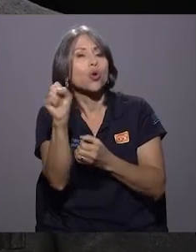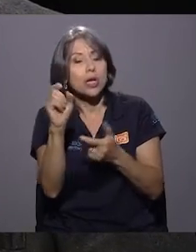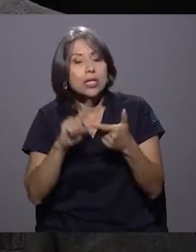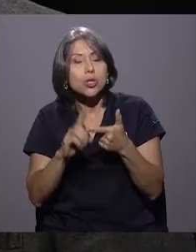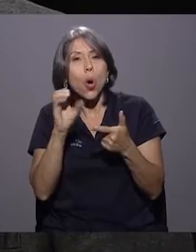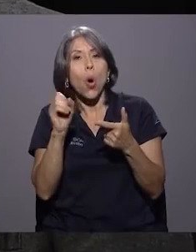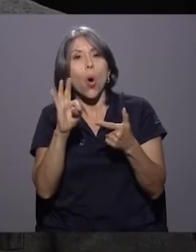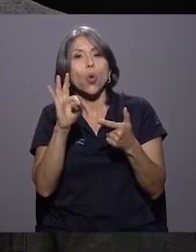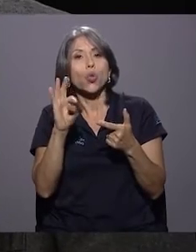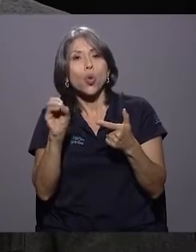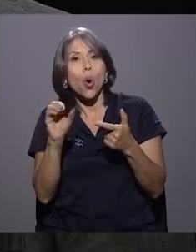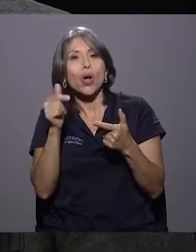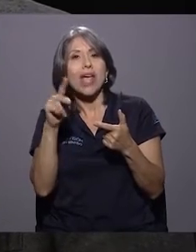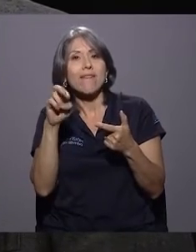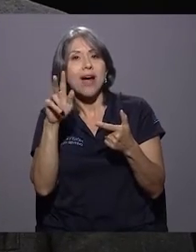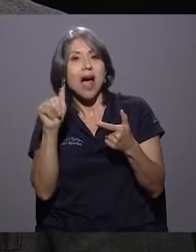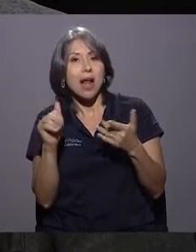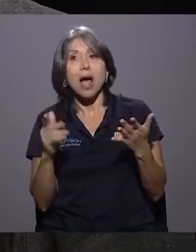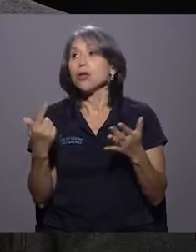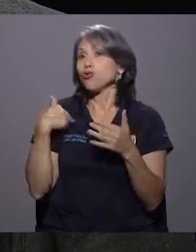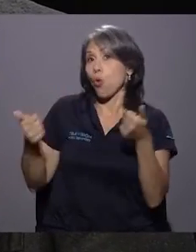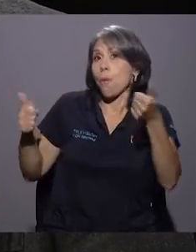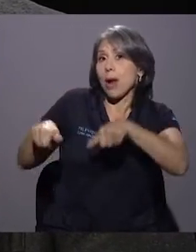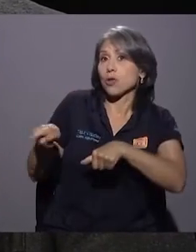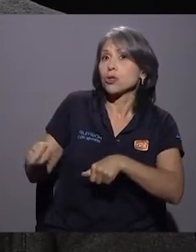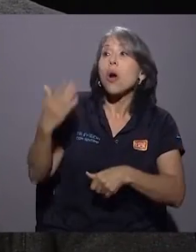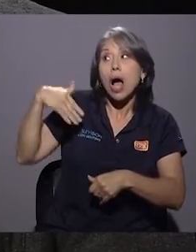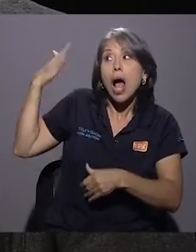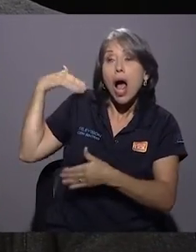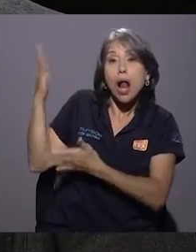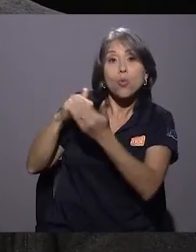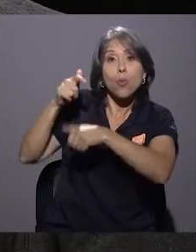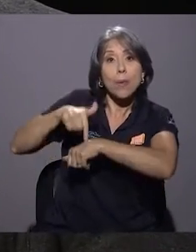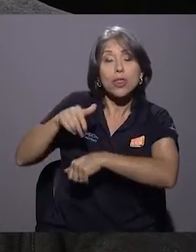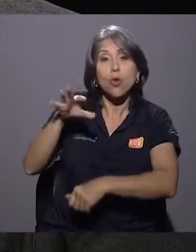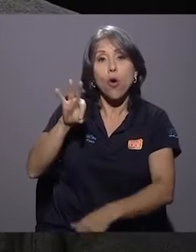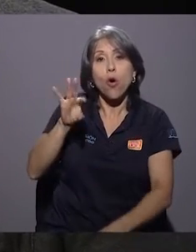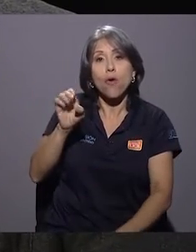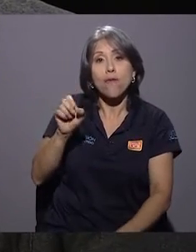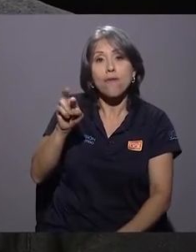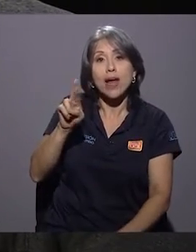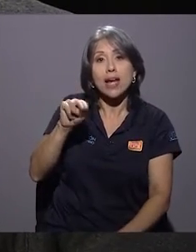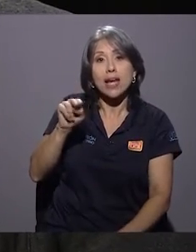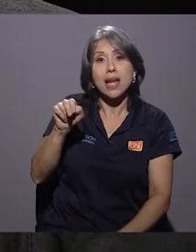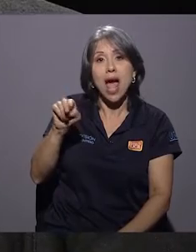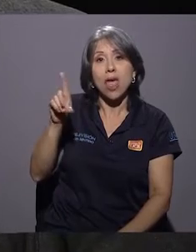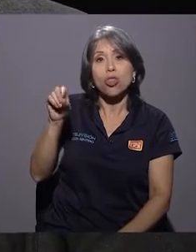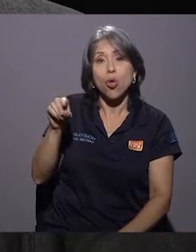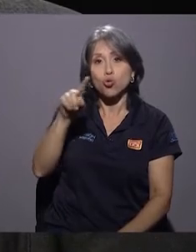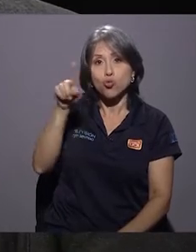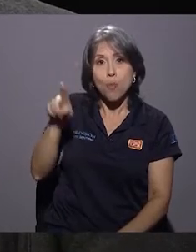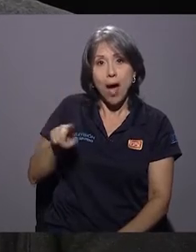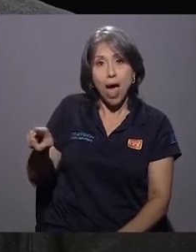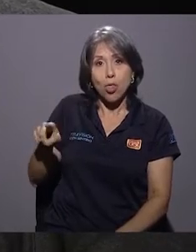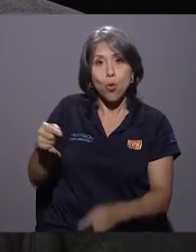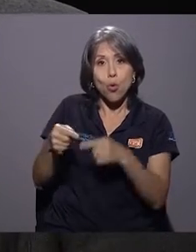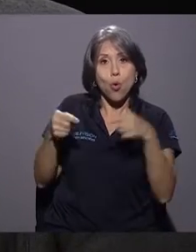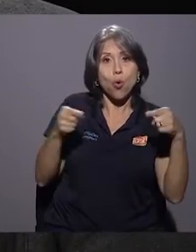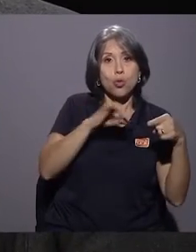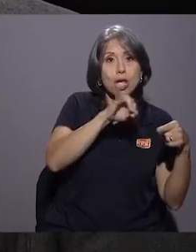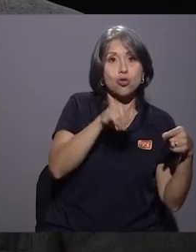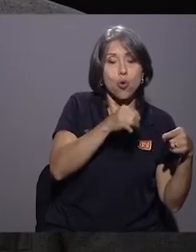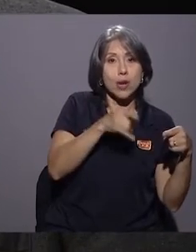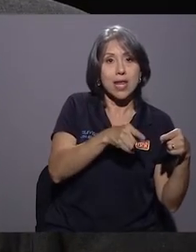si me equivoco. Yo comparto esa tesis. Ojo que en algún momento estuvo Fernando Zumbado, que estuvo adversando Johnny, igual no lo logró. Gloria